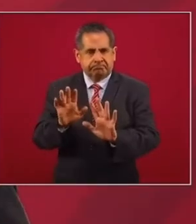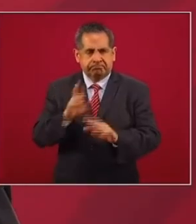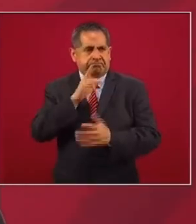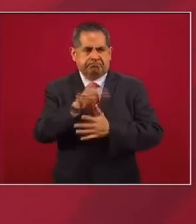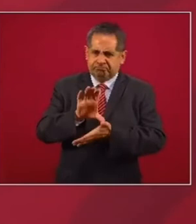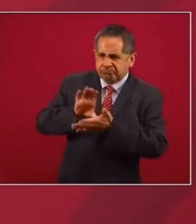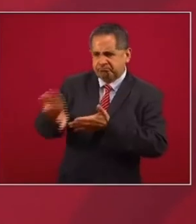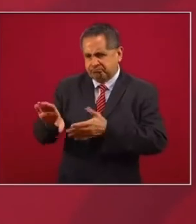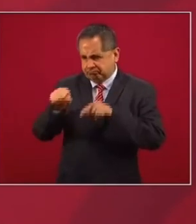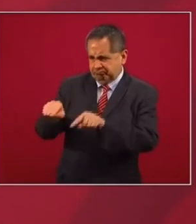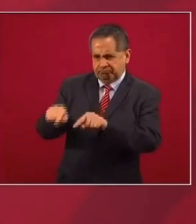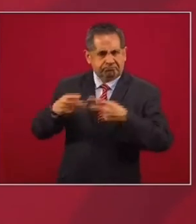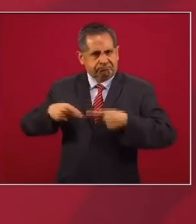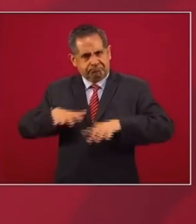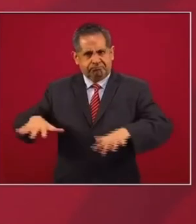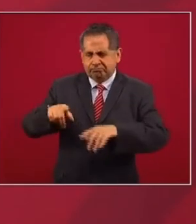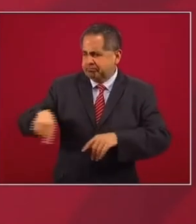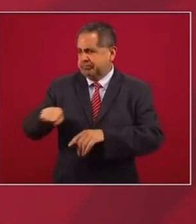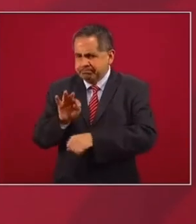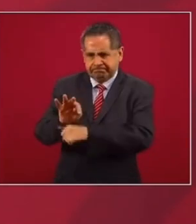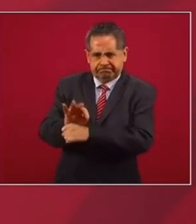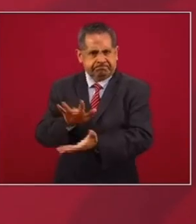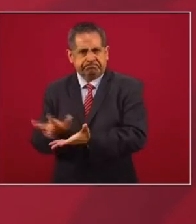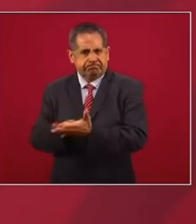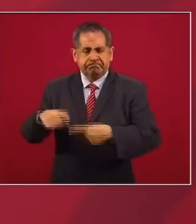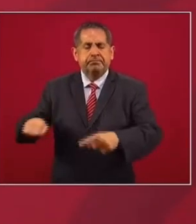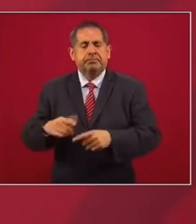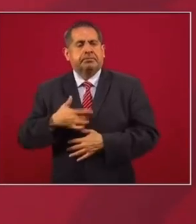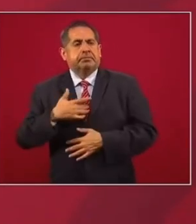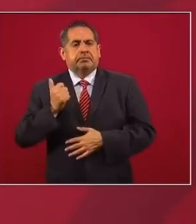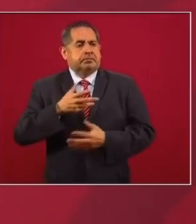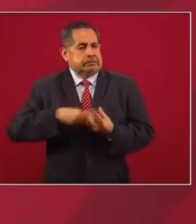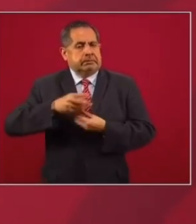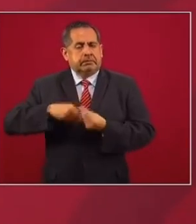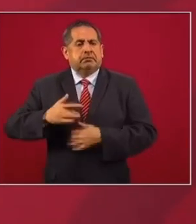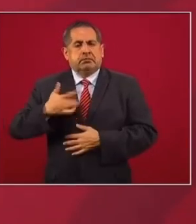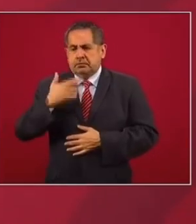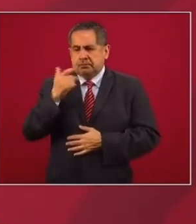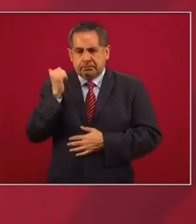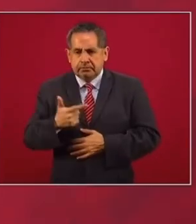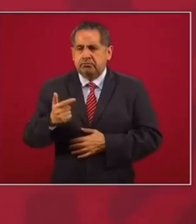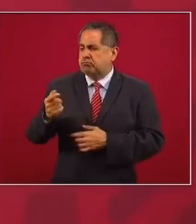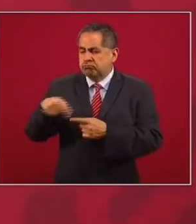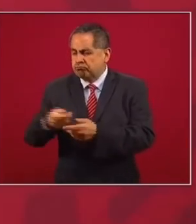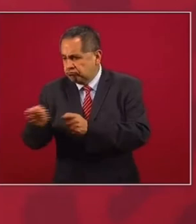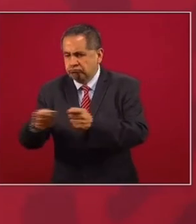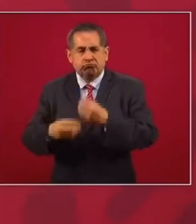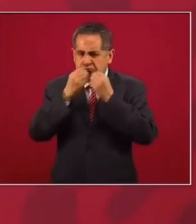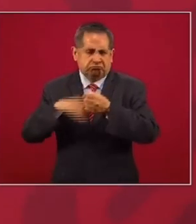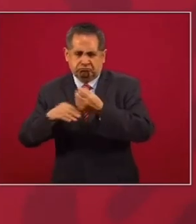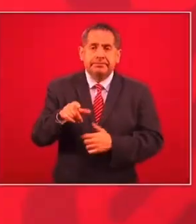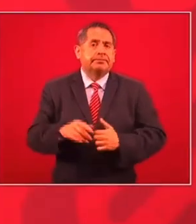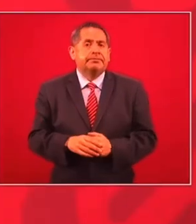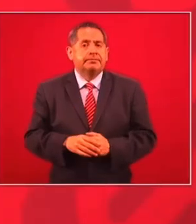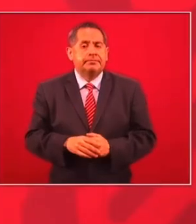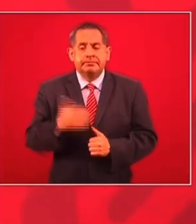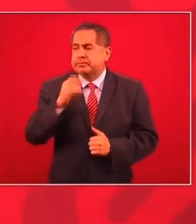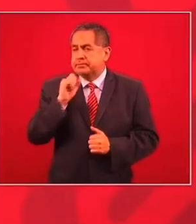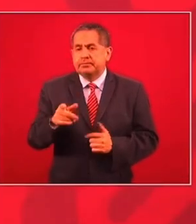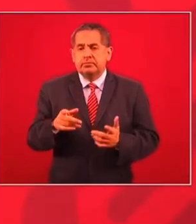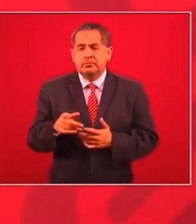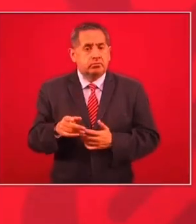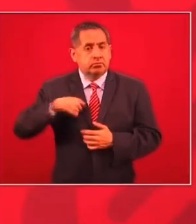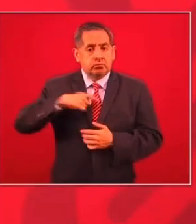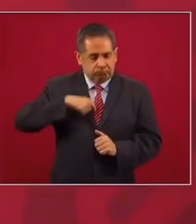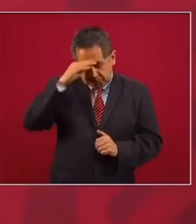Pero al meter los recursos abajo, estamos garantizando que la gente tenga ingresos, que tenga para el consumo básico. No